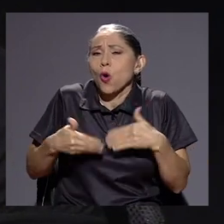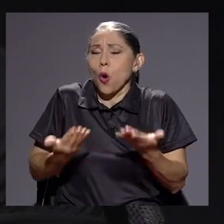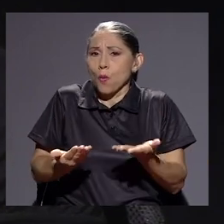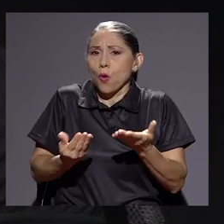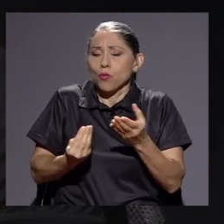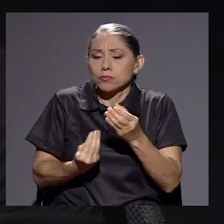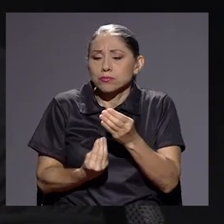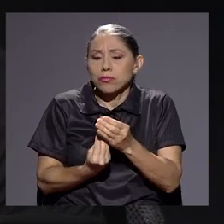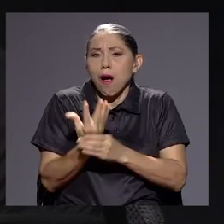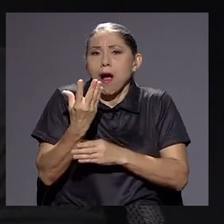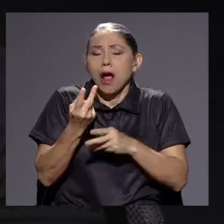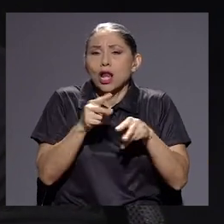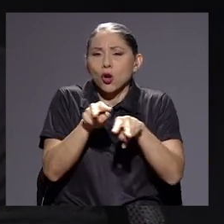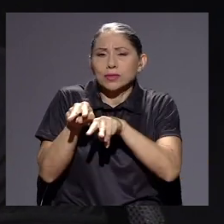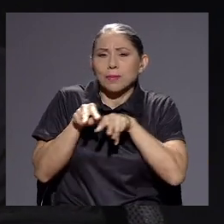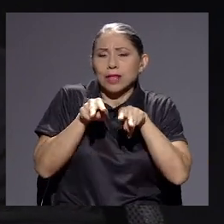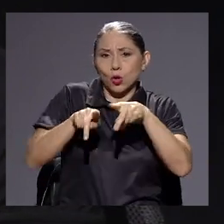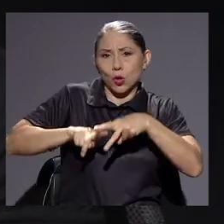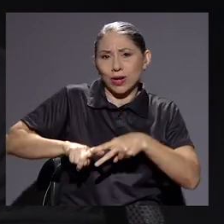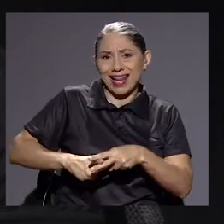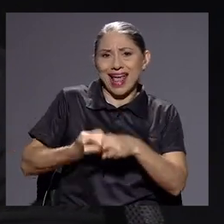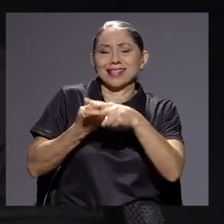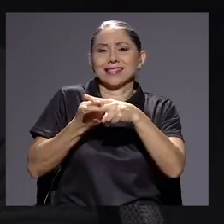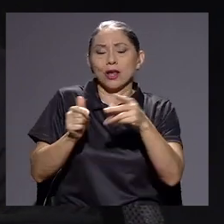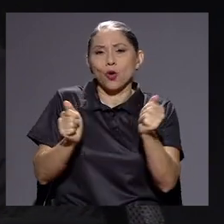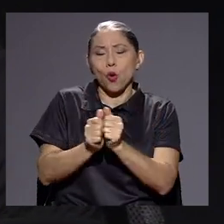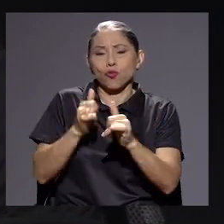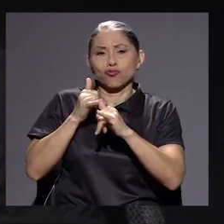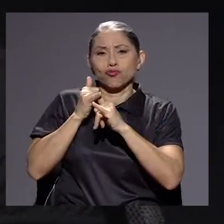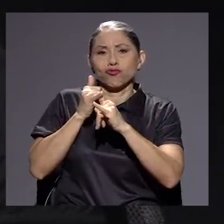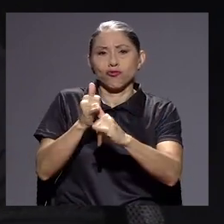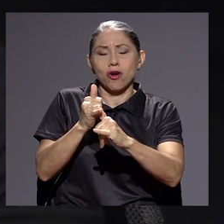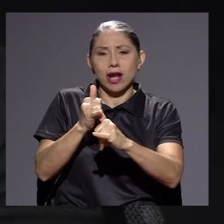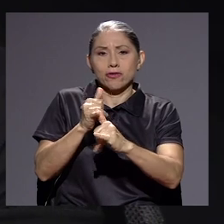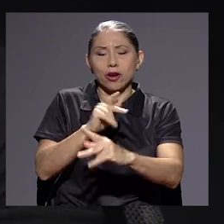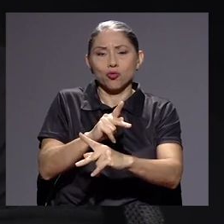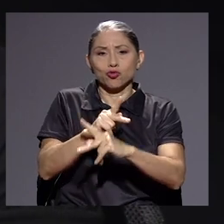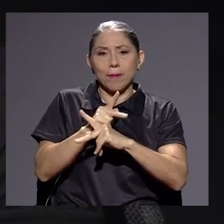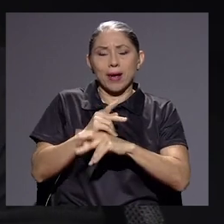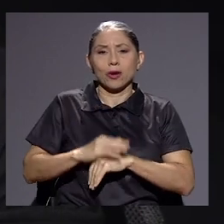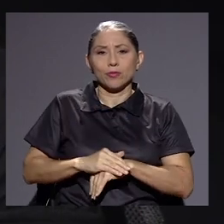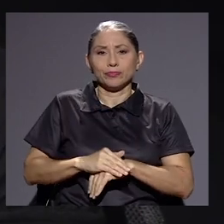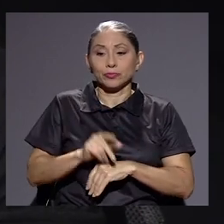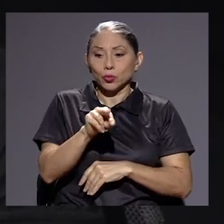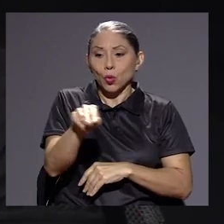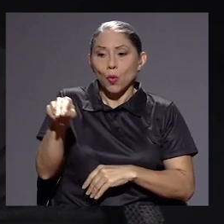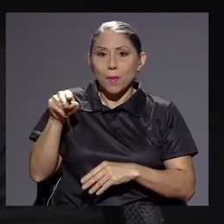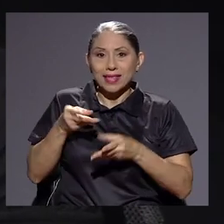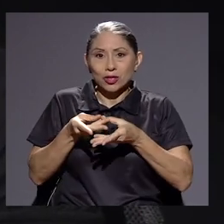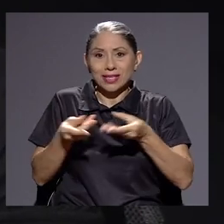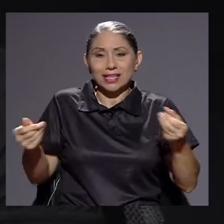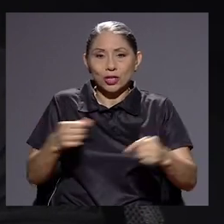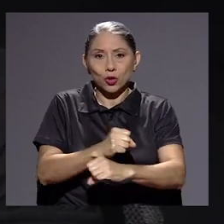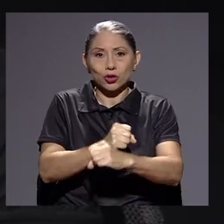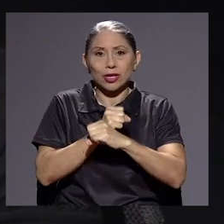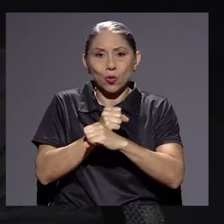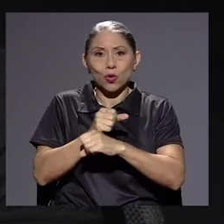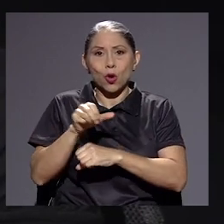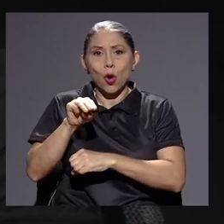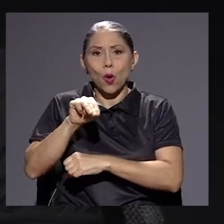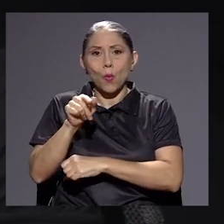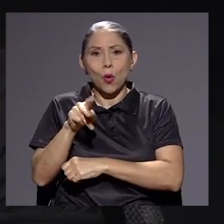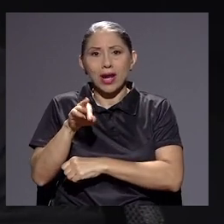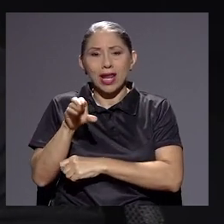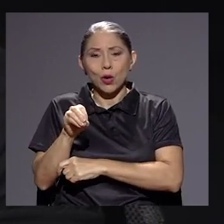el observatorio nace justamente con un recurso de amparo. Unos compañeros de Territorios Seguros Moreno Cañas